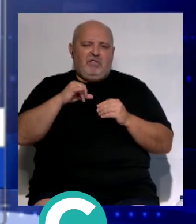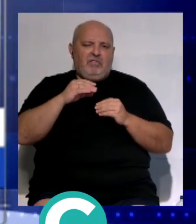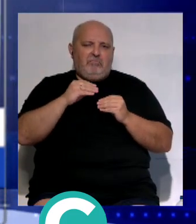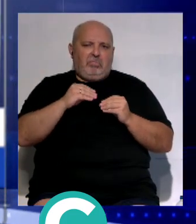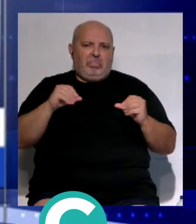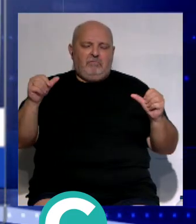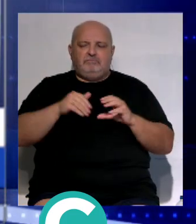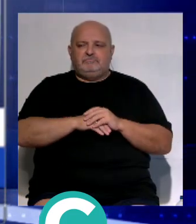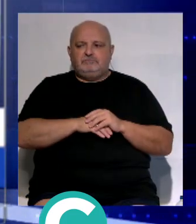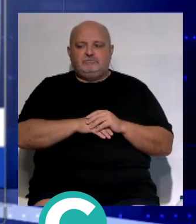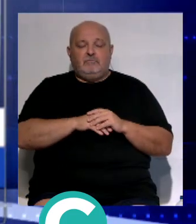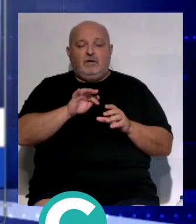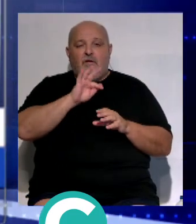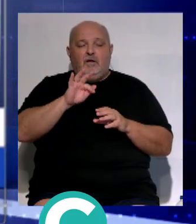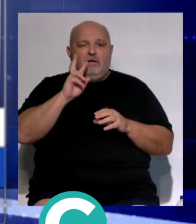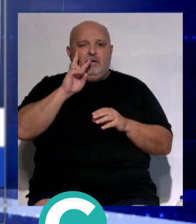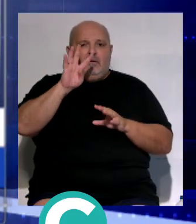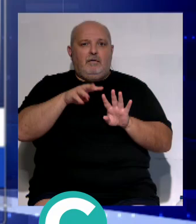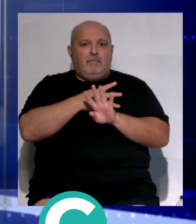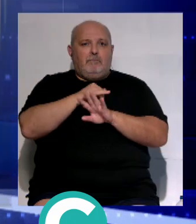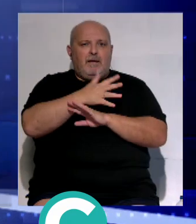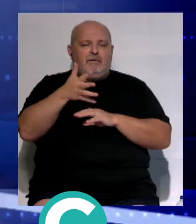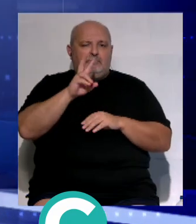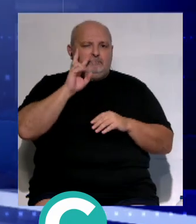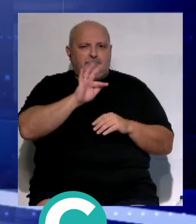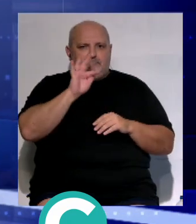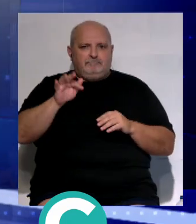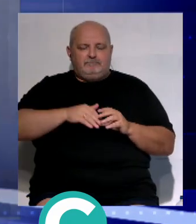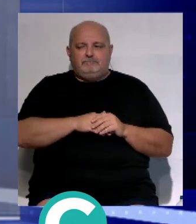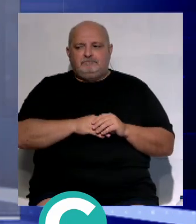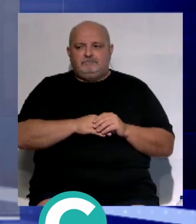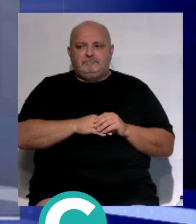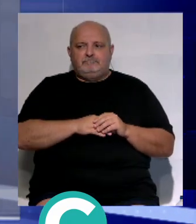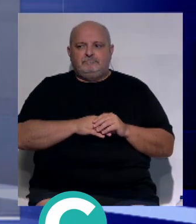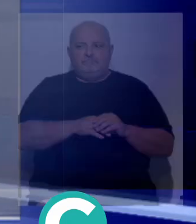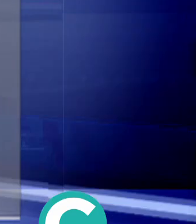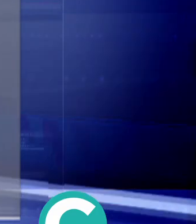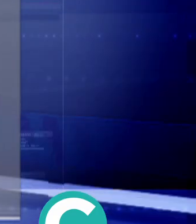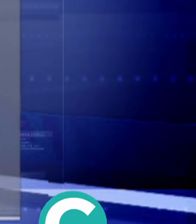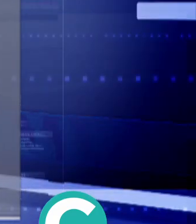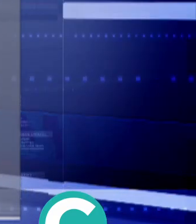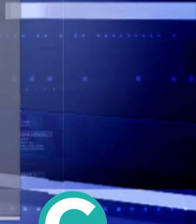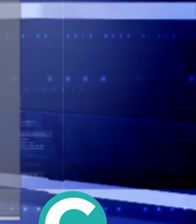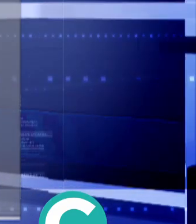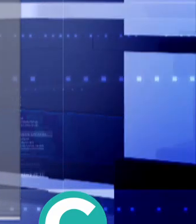día a continuación les ofrecemos las tablas doleajes y mareas las